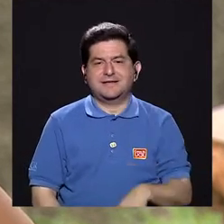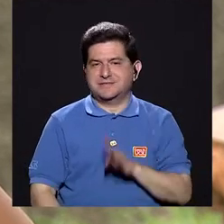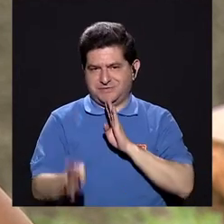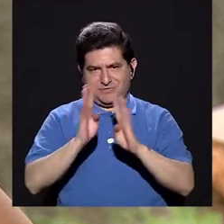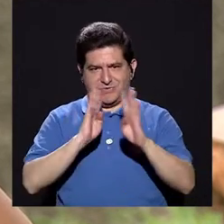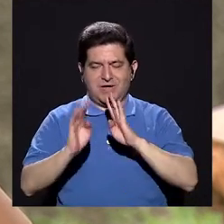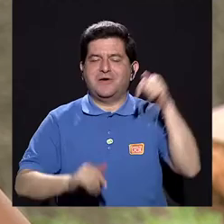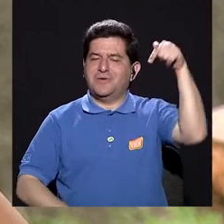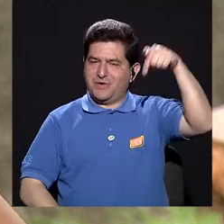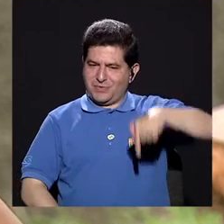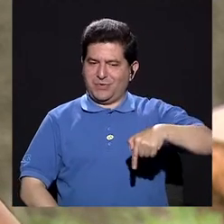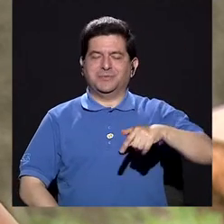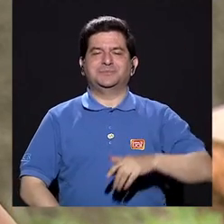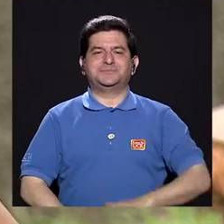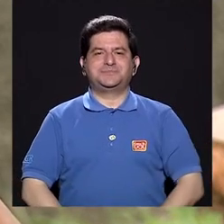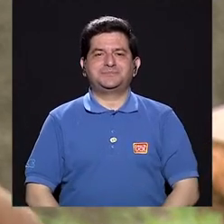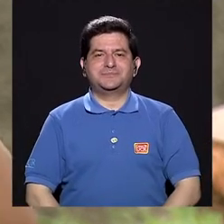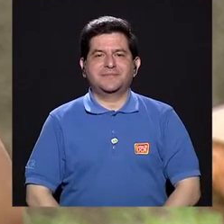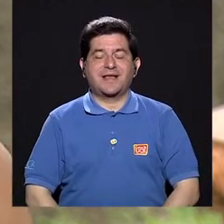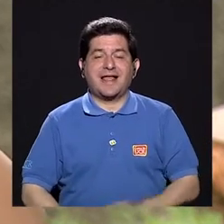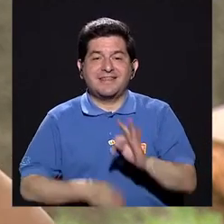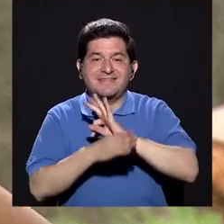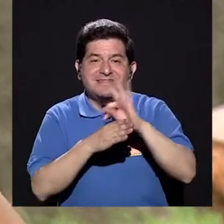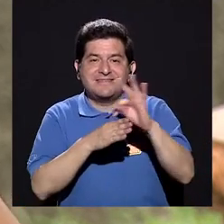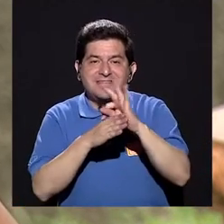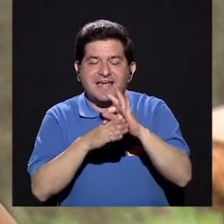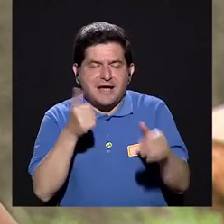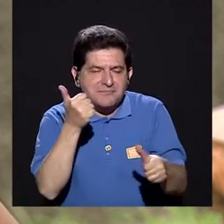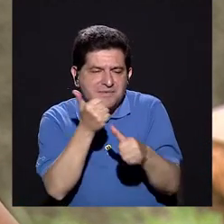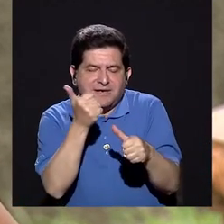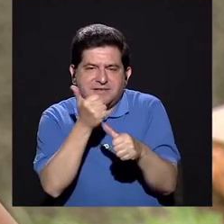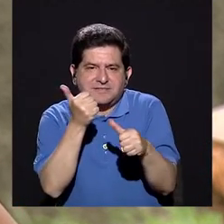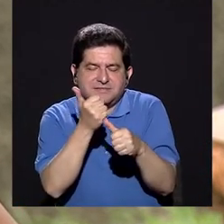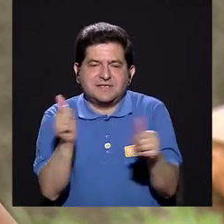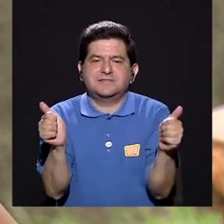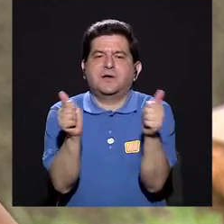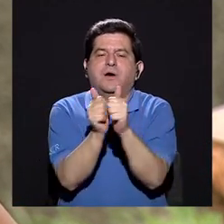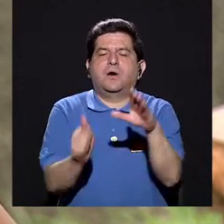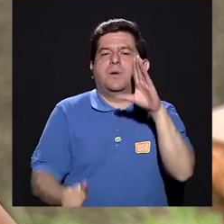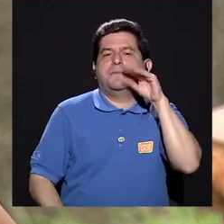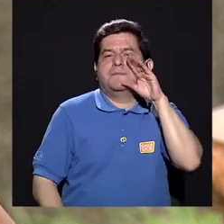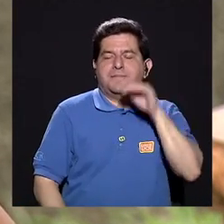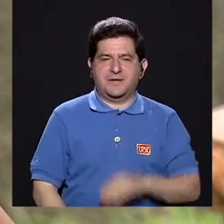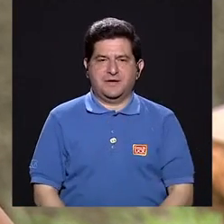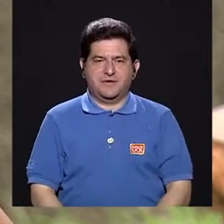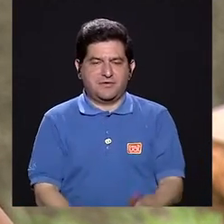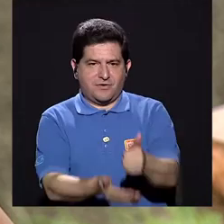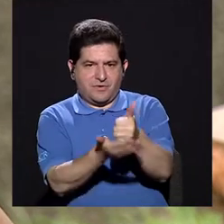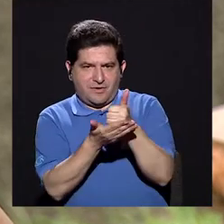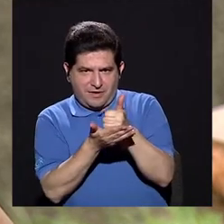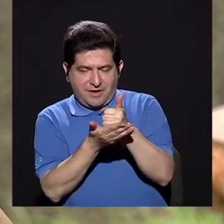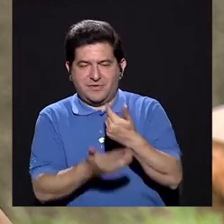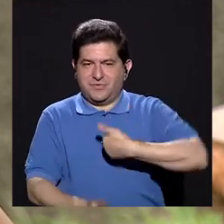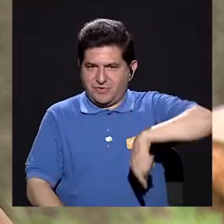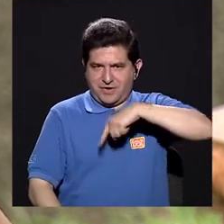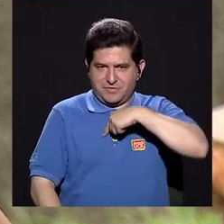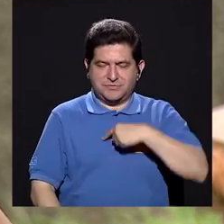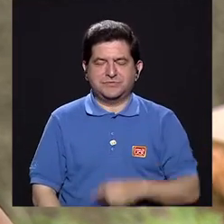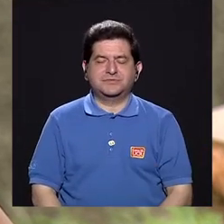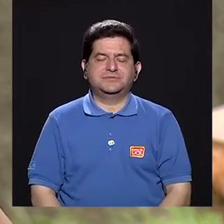vamos a conversar el día de hoy. Sobre la terapia asistida por perros. Y para eso nos acompaña,